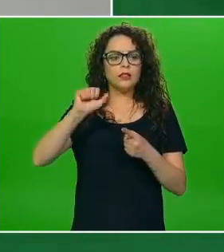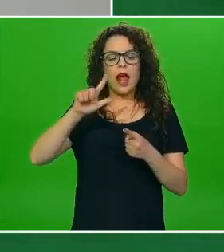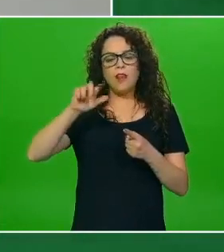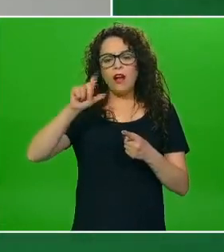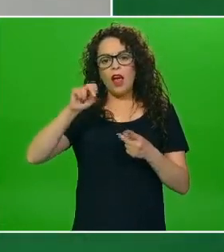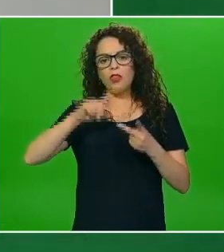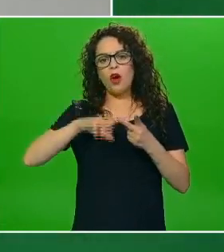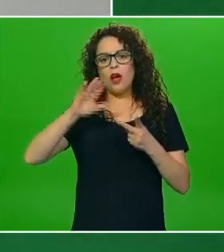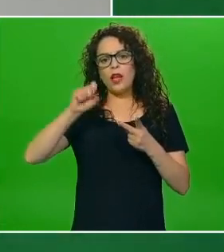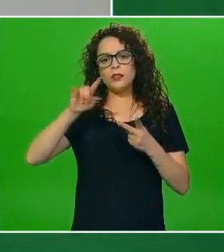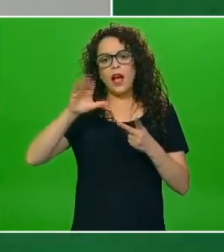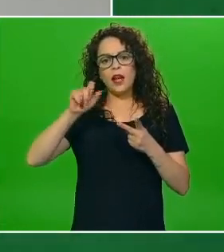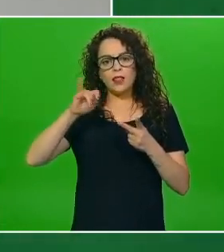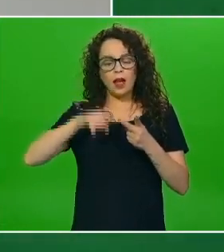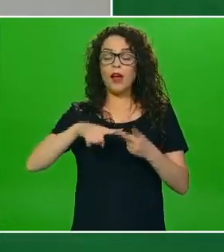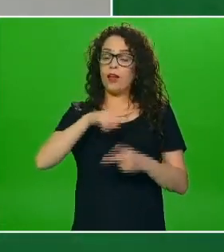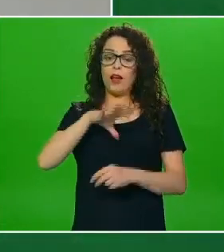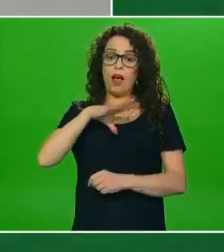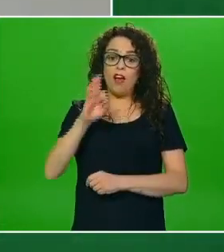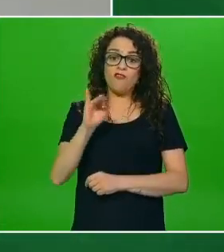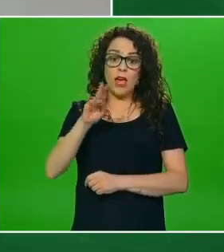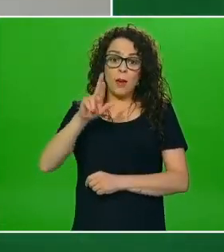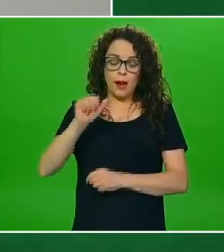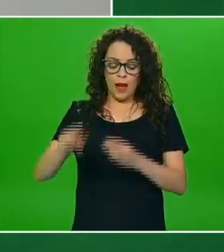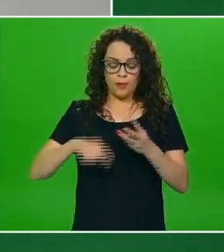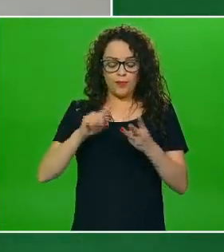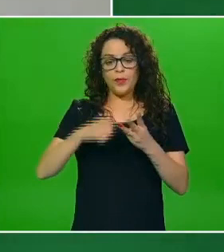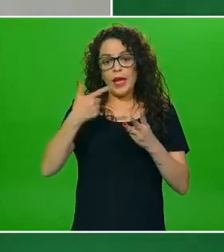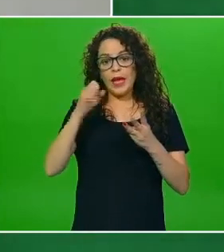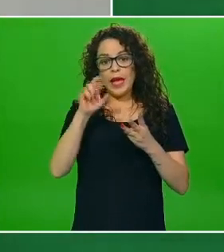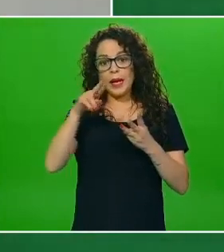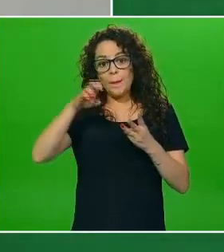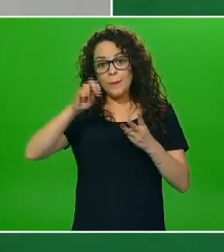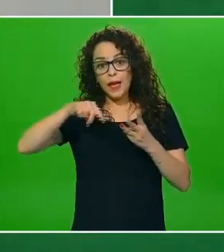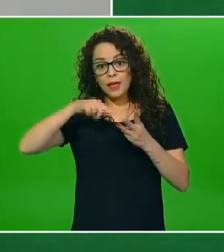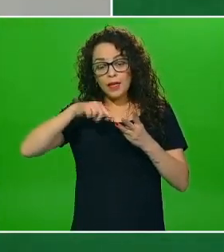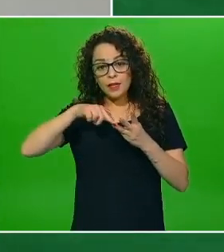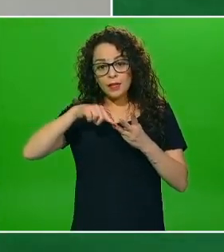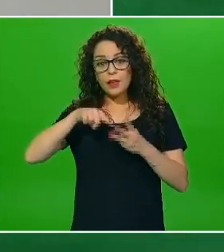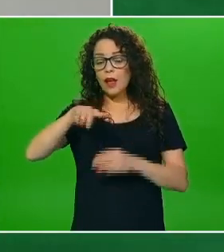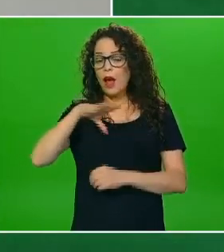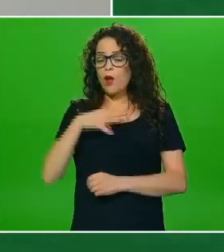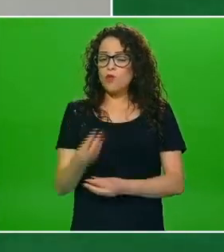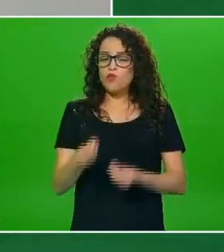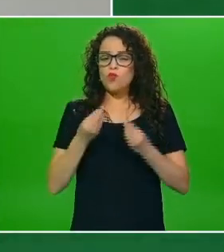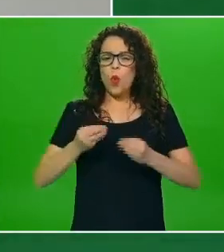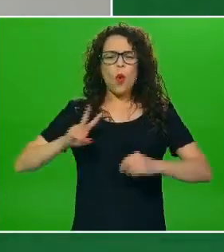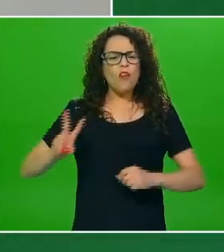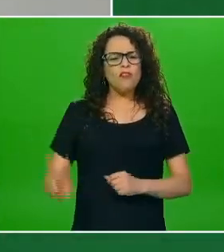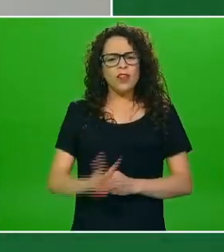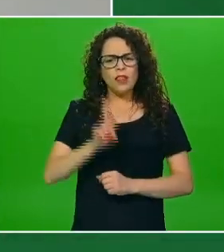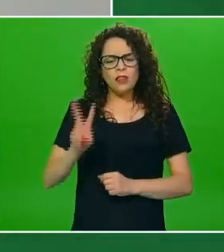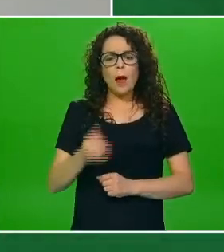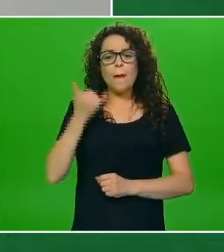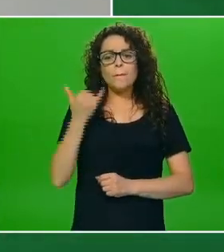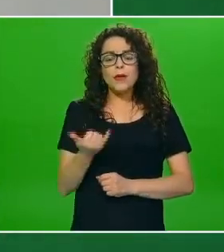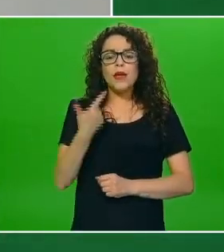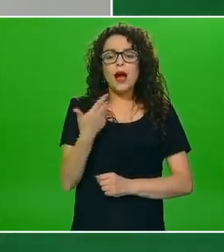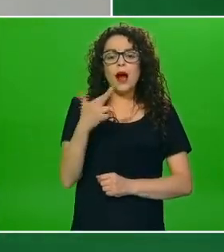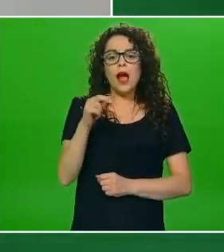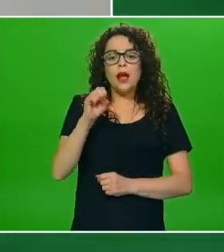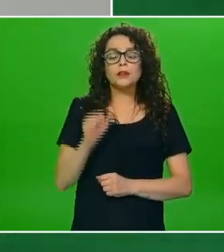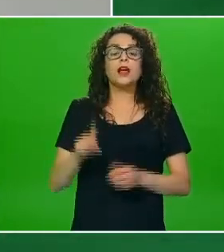nos va a dar fibra y el germen de estos cereales contiene muchas vitaminas y además grasas saludables que